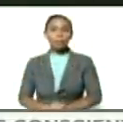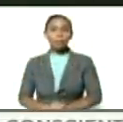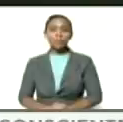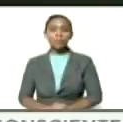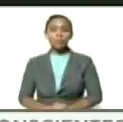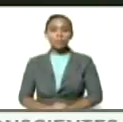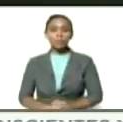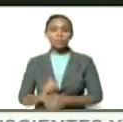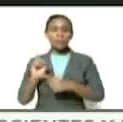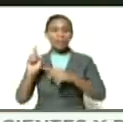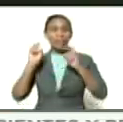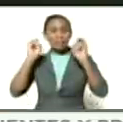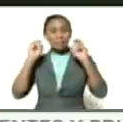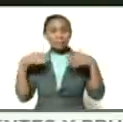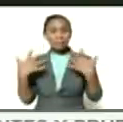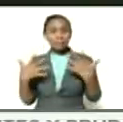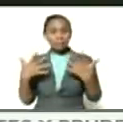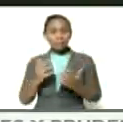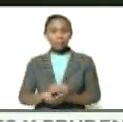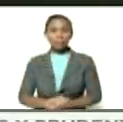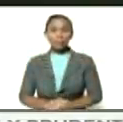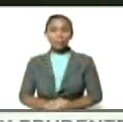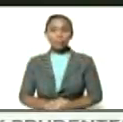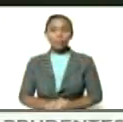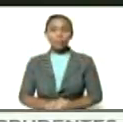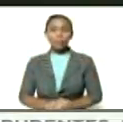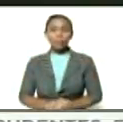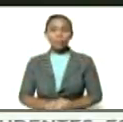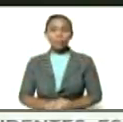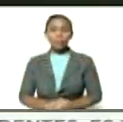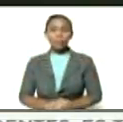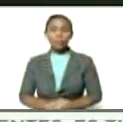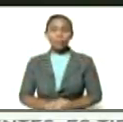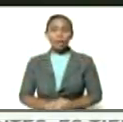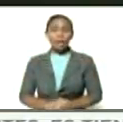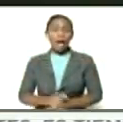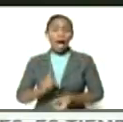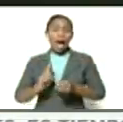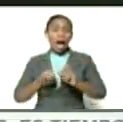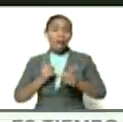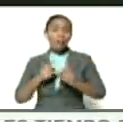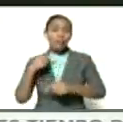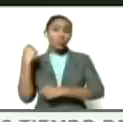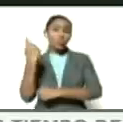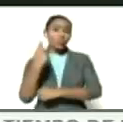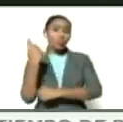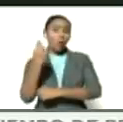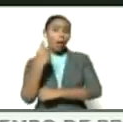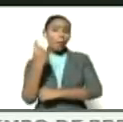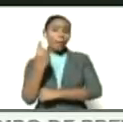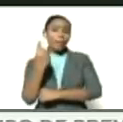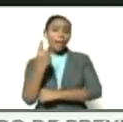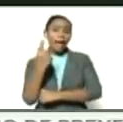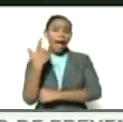eurocentrismo neocolonial a veces solamente citamos y pensamos